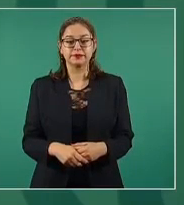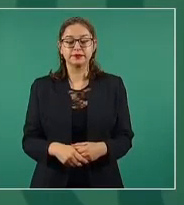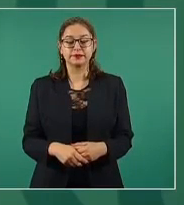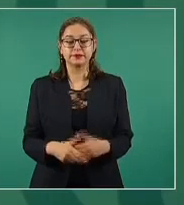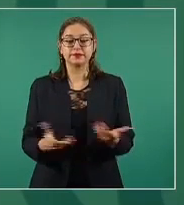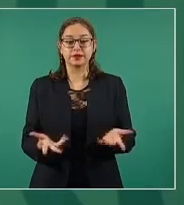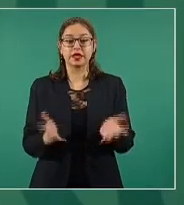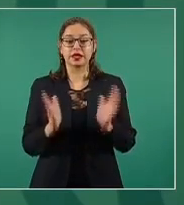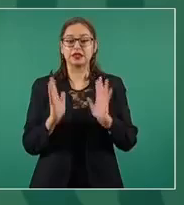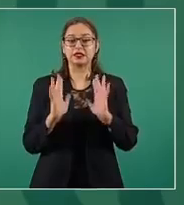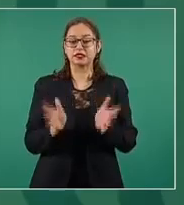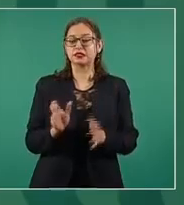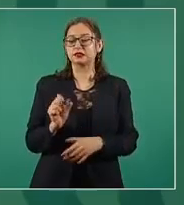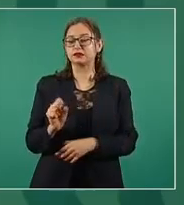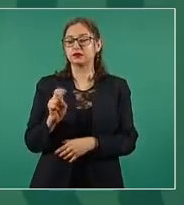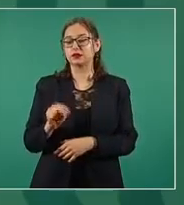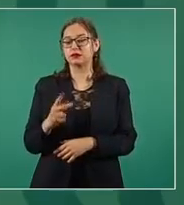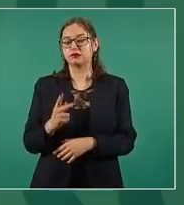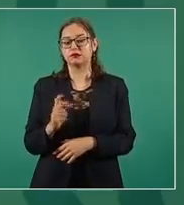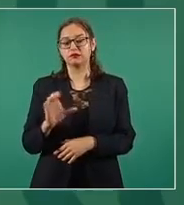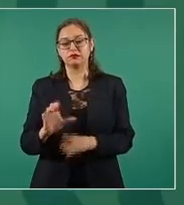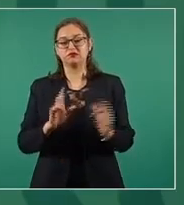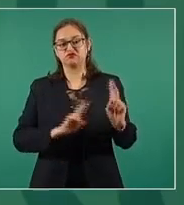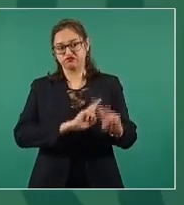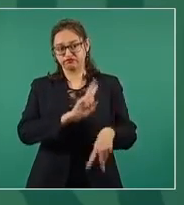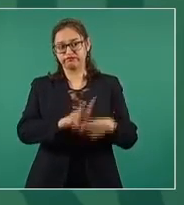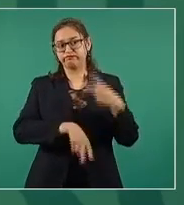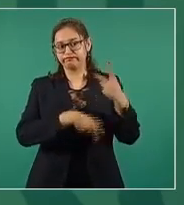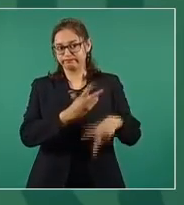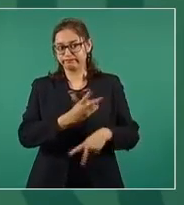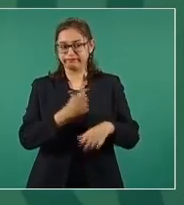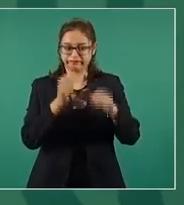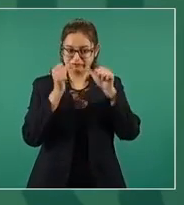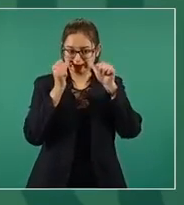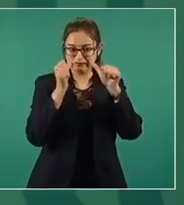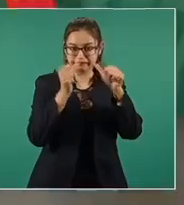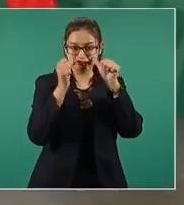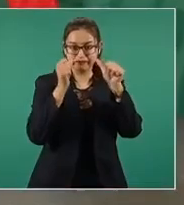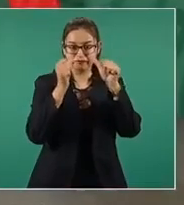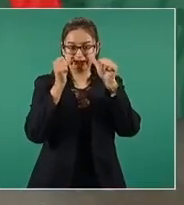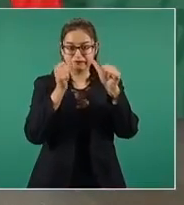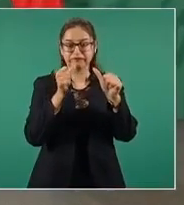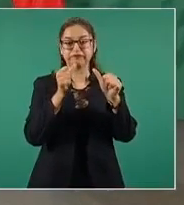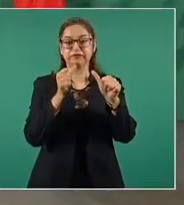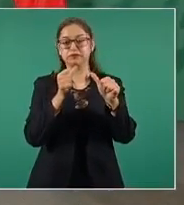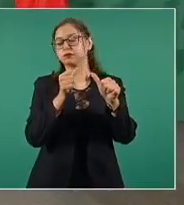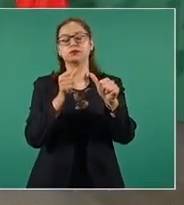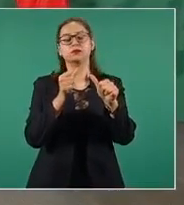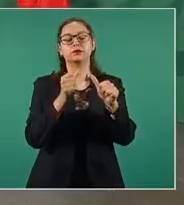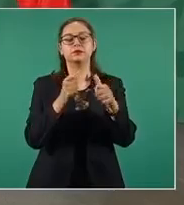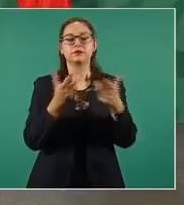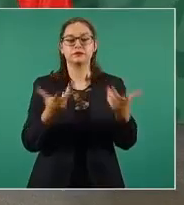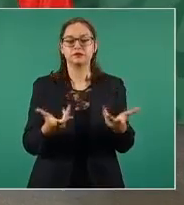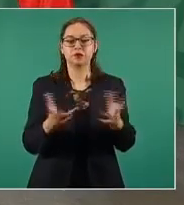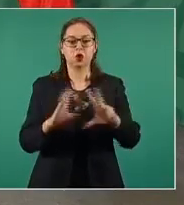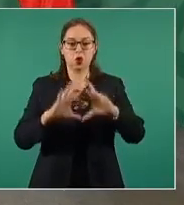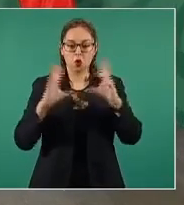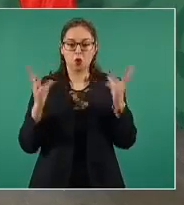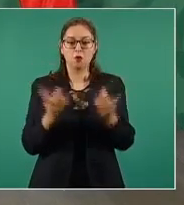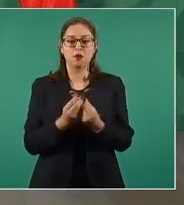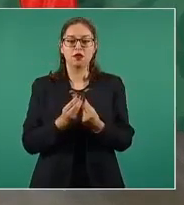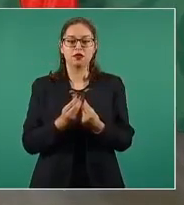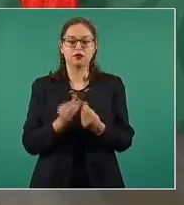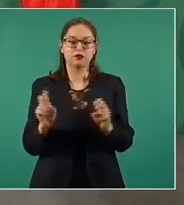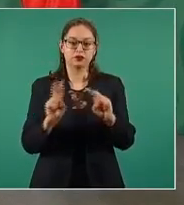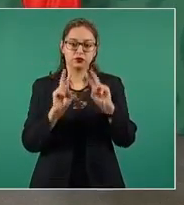Protección Civil, se está implementando todo lo que tiene